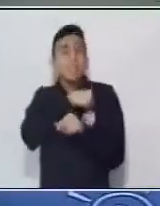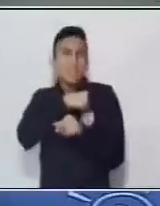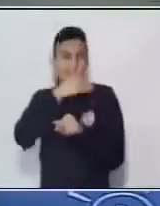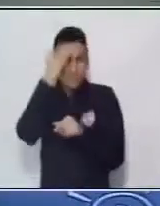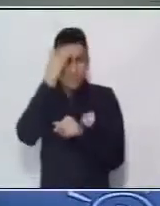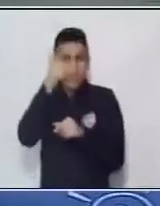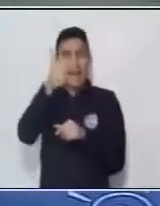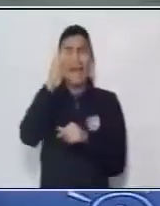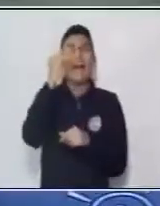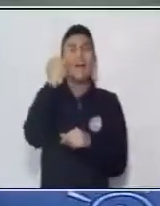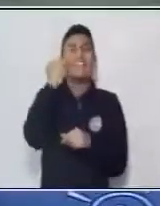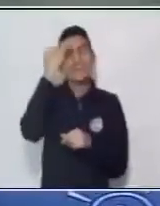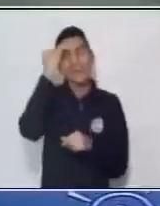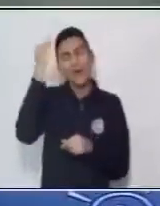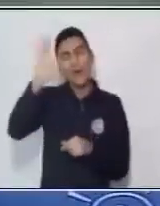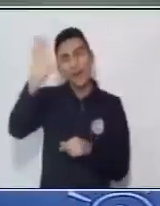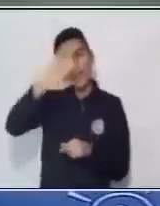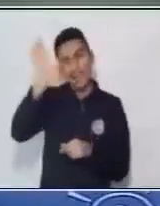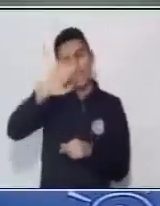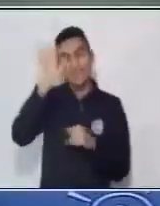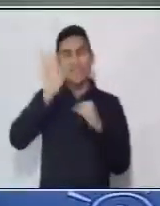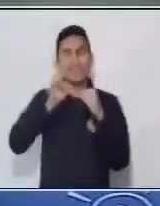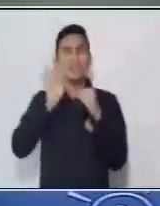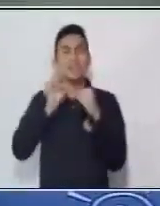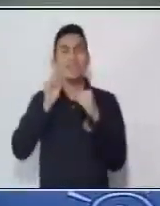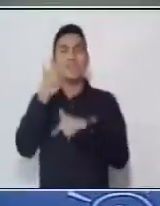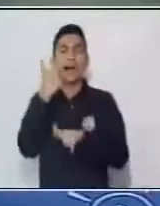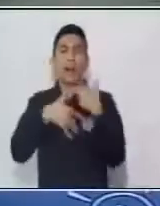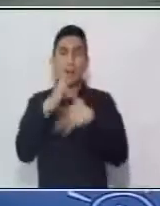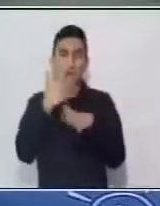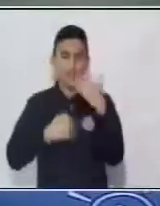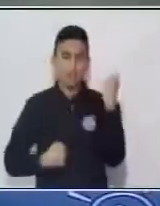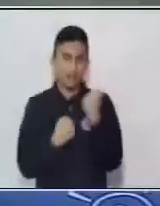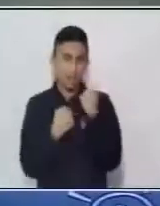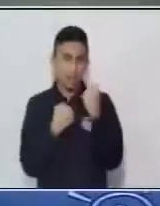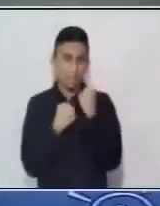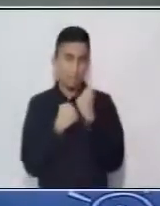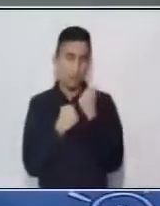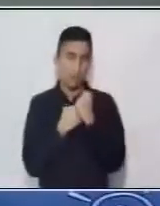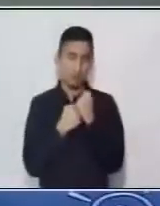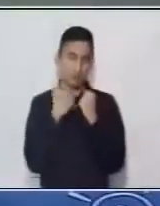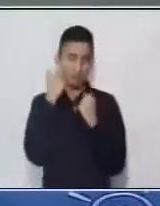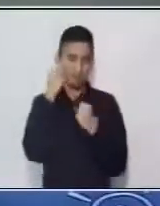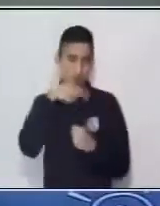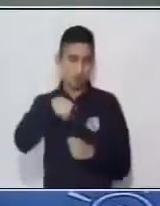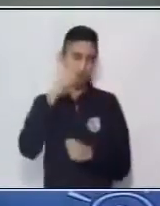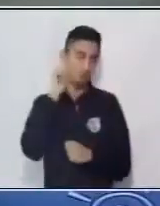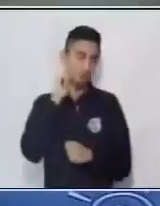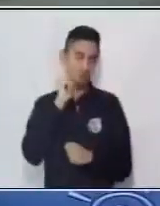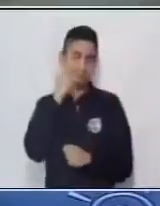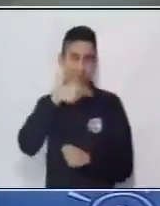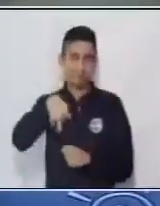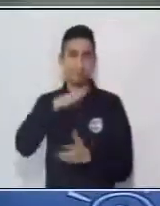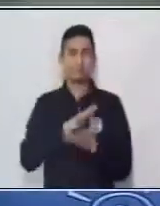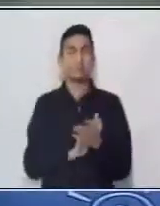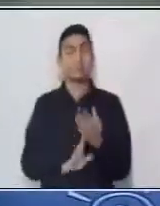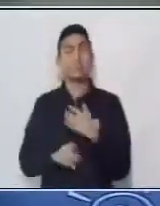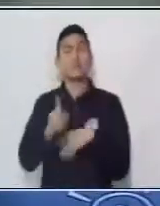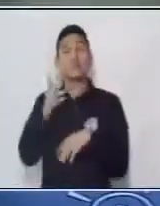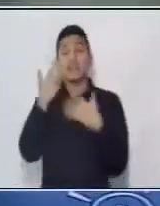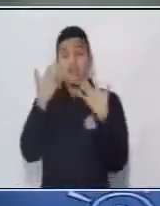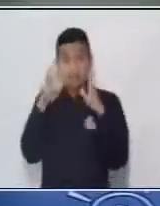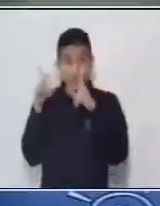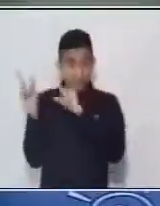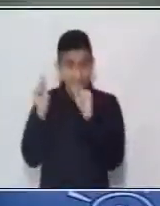a Abdi. Abdi. Él nos va a estar interpretando hoy con nuestro lenguaje de señas. Vamos a empezar, estamos